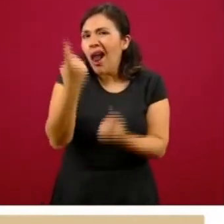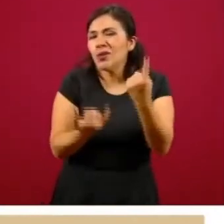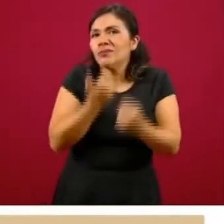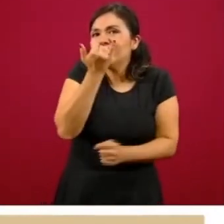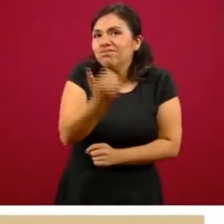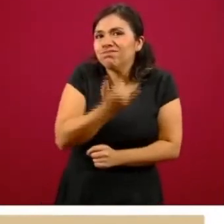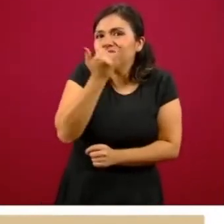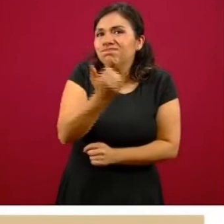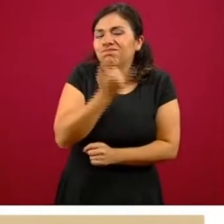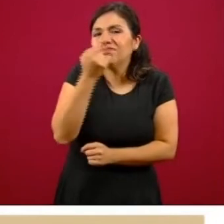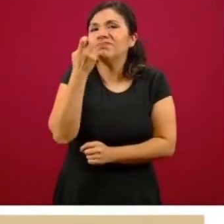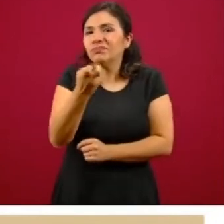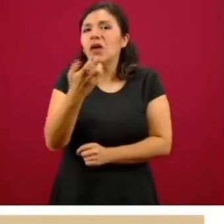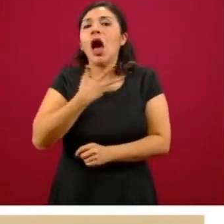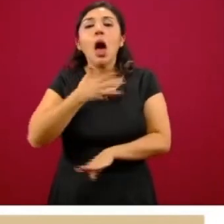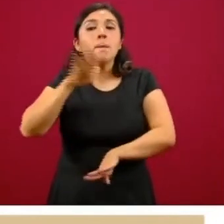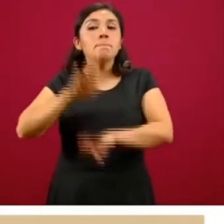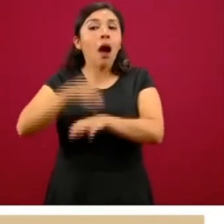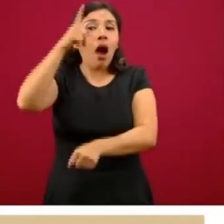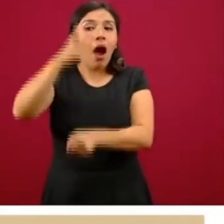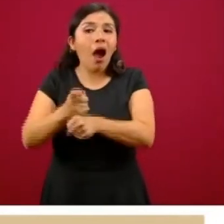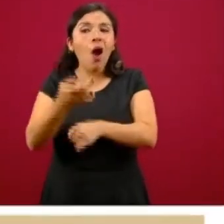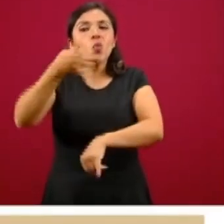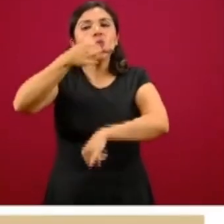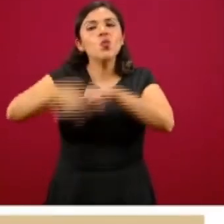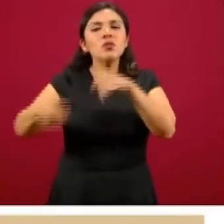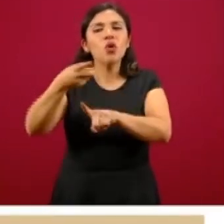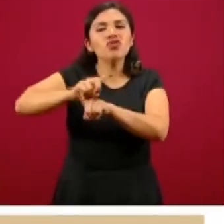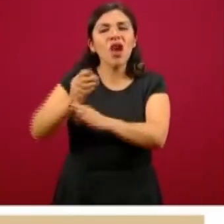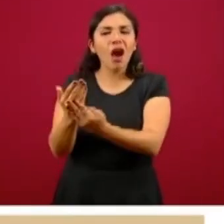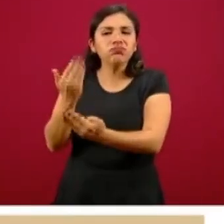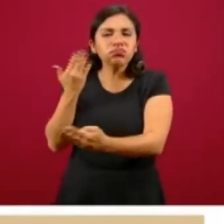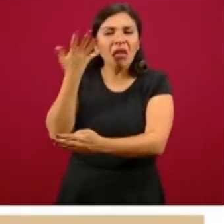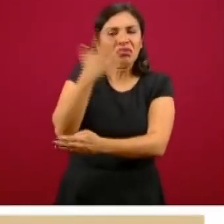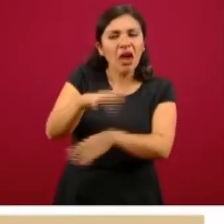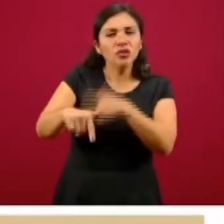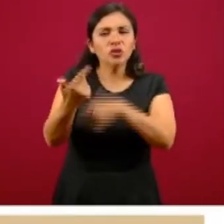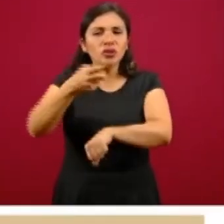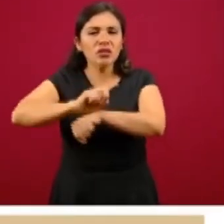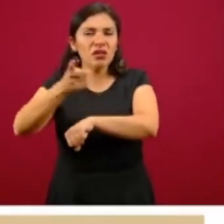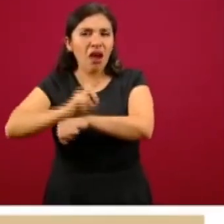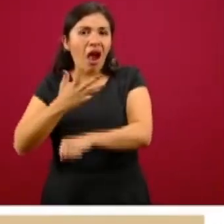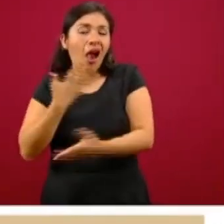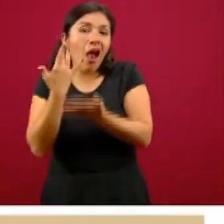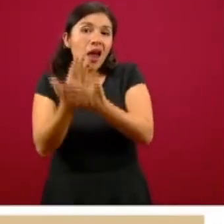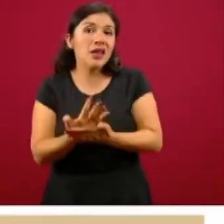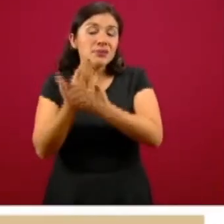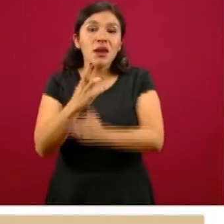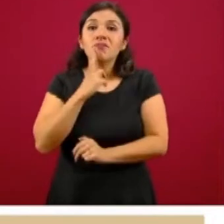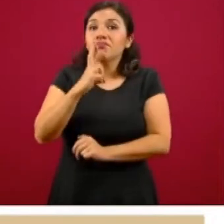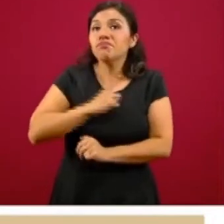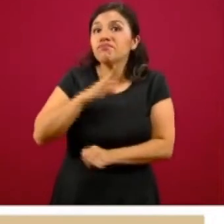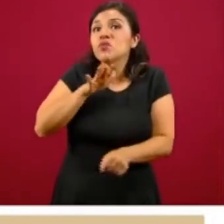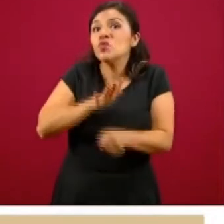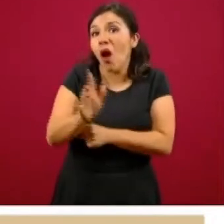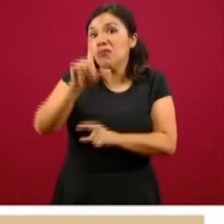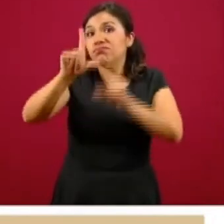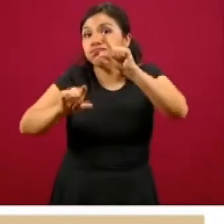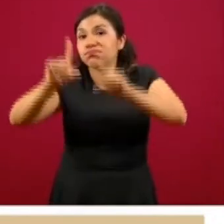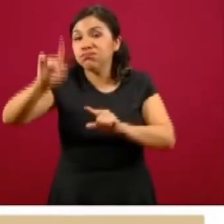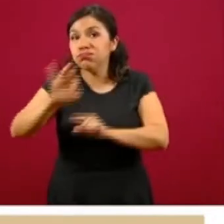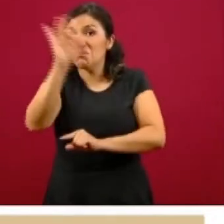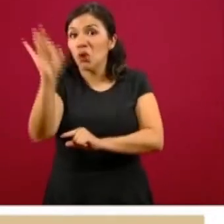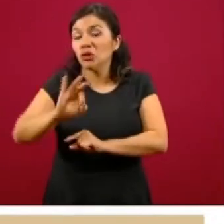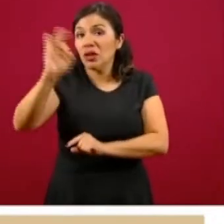precisamente se concentran en los últimos 10, 12 días. Estaremos esperando que en función de los porcentajes de